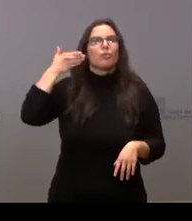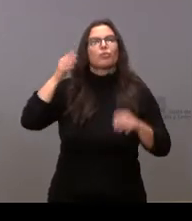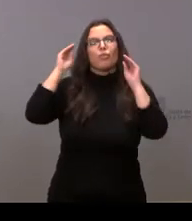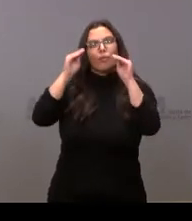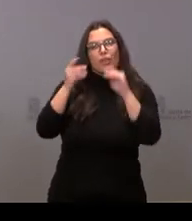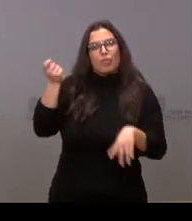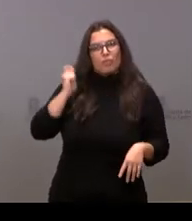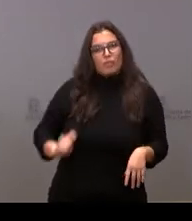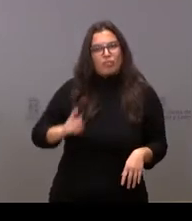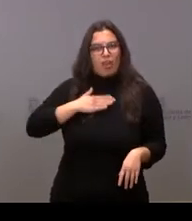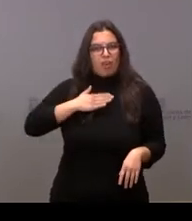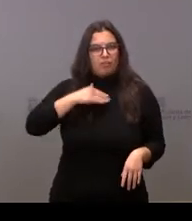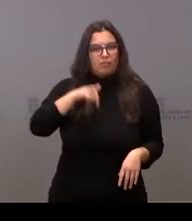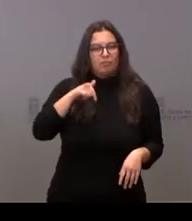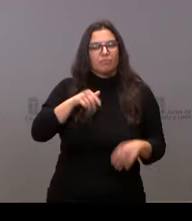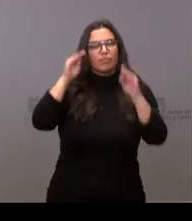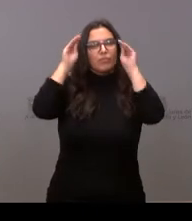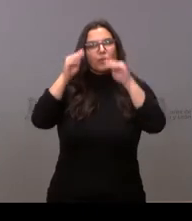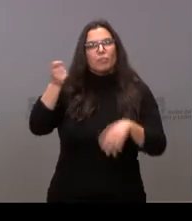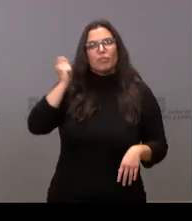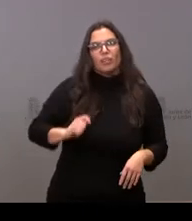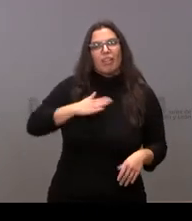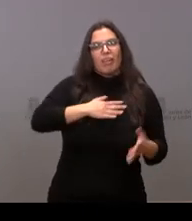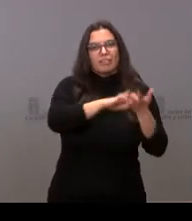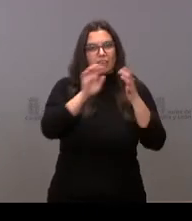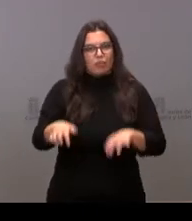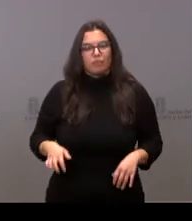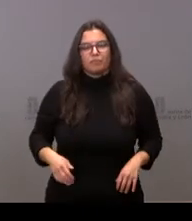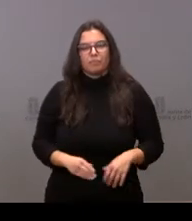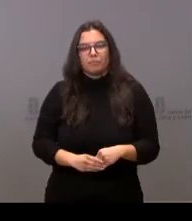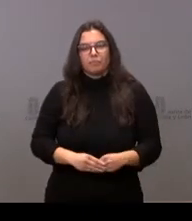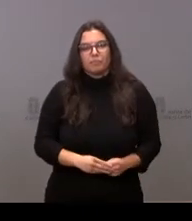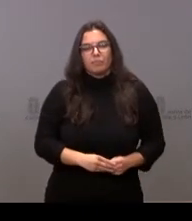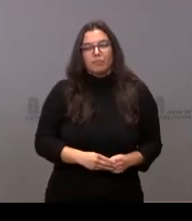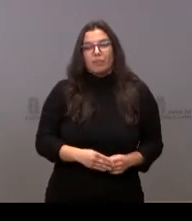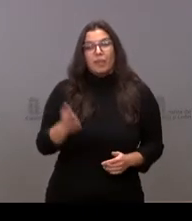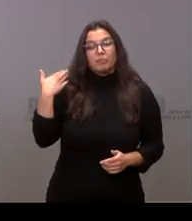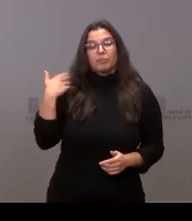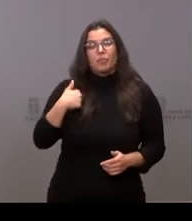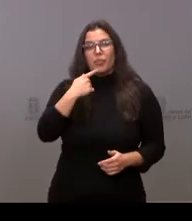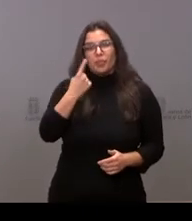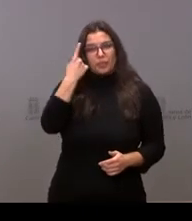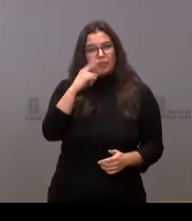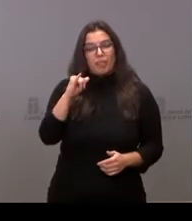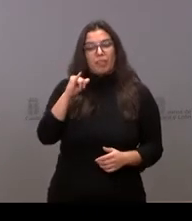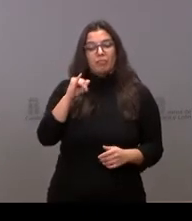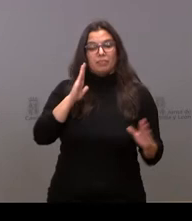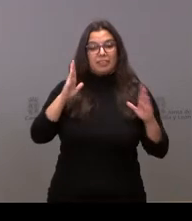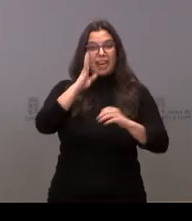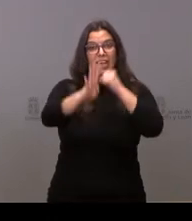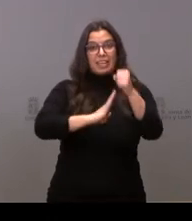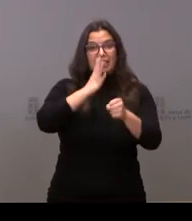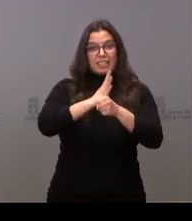profesional, de la formación profesional de Castilla y León. Dije en un determinado momento que esta legislatura sería